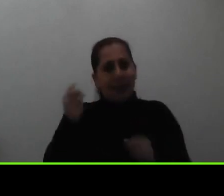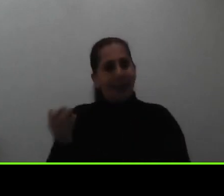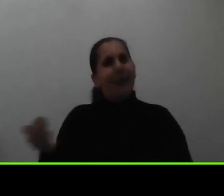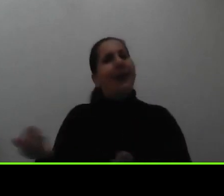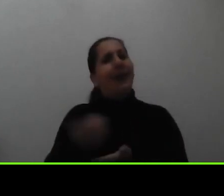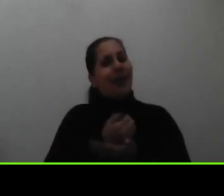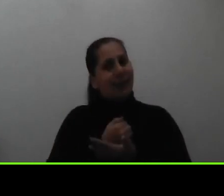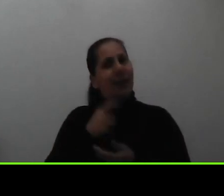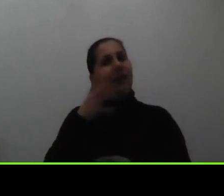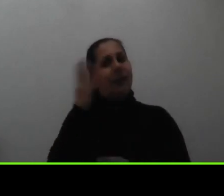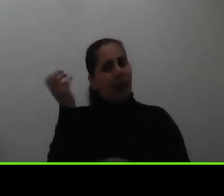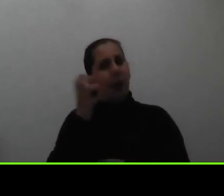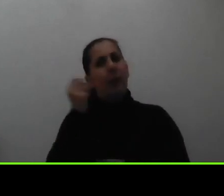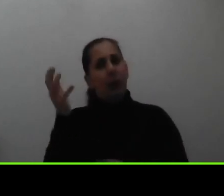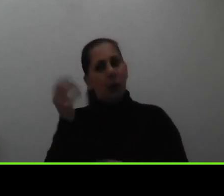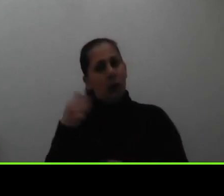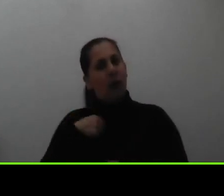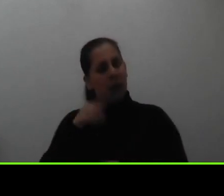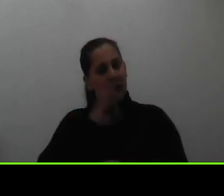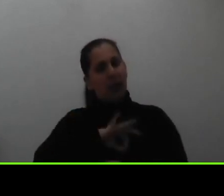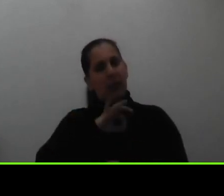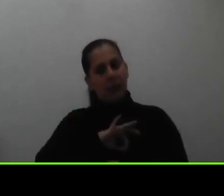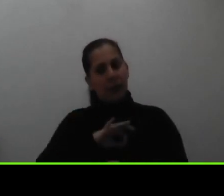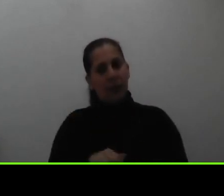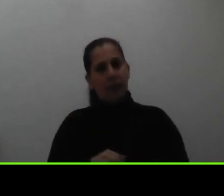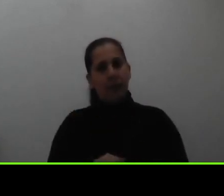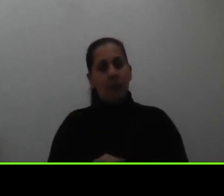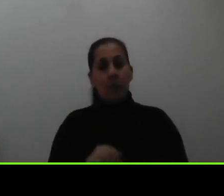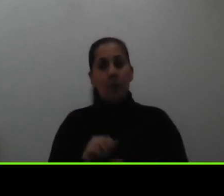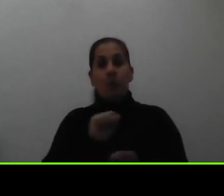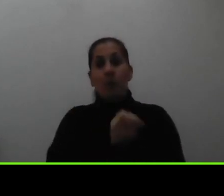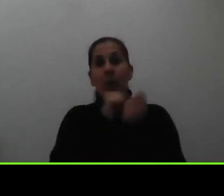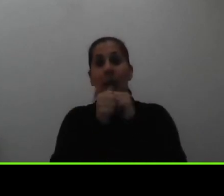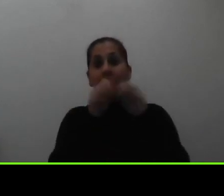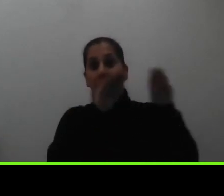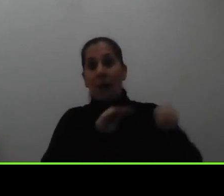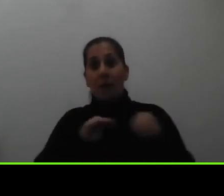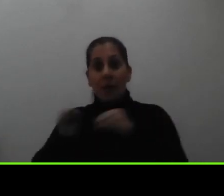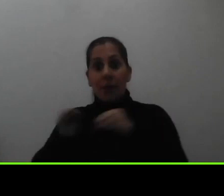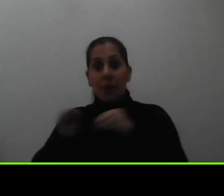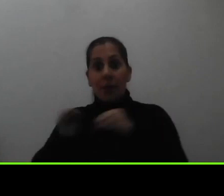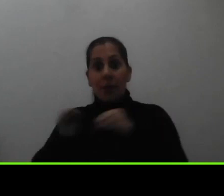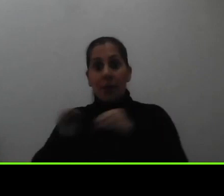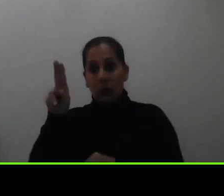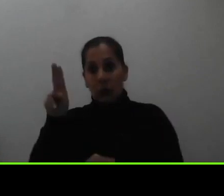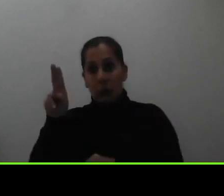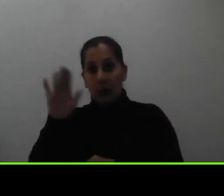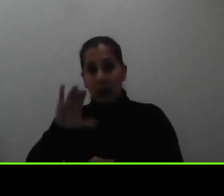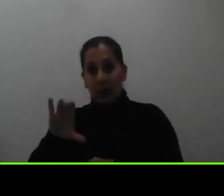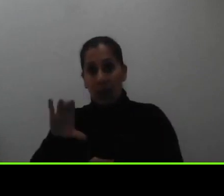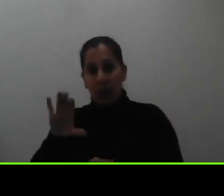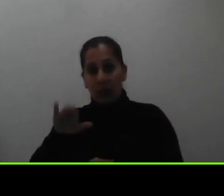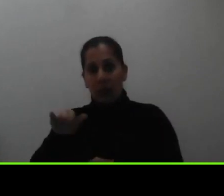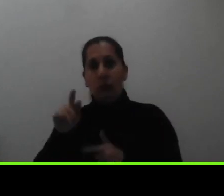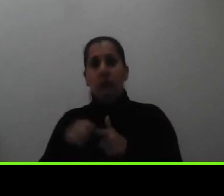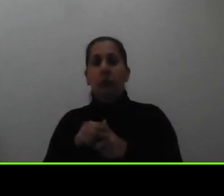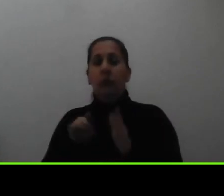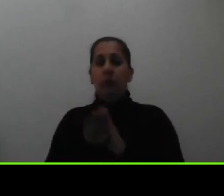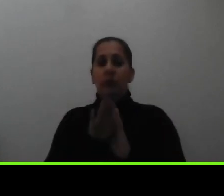como cada periodo lo otro el cambio de centro universitario si es una persona becada tiene que